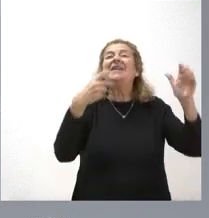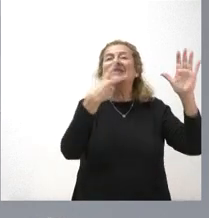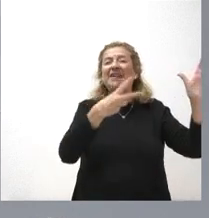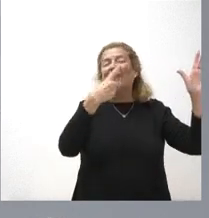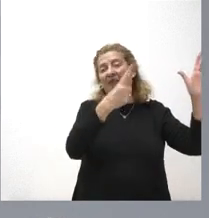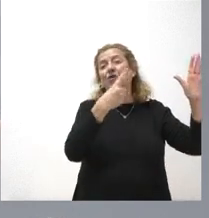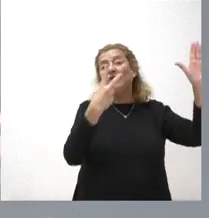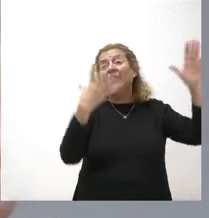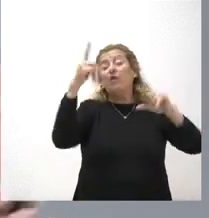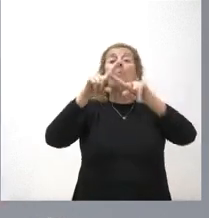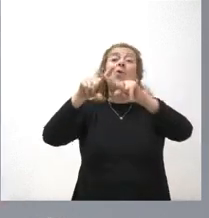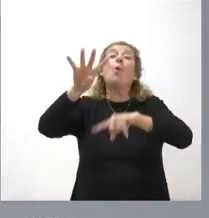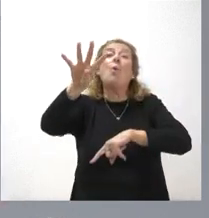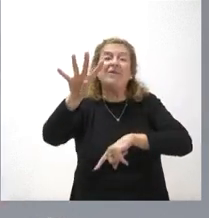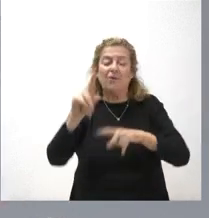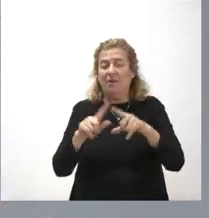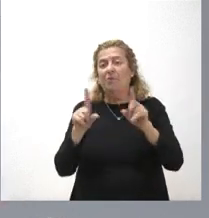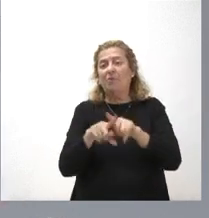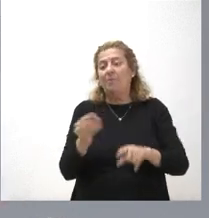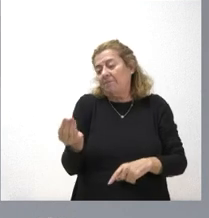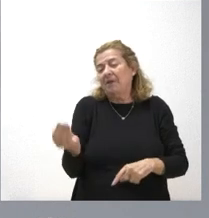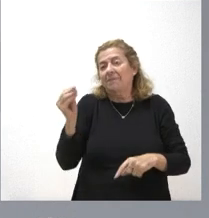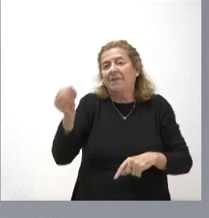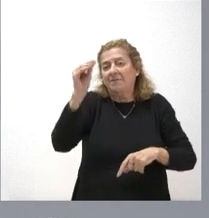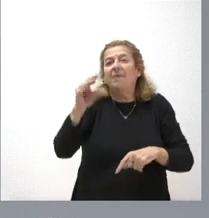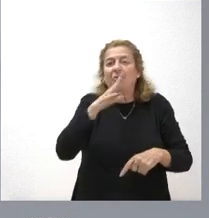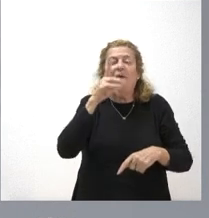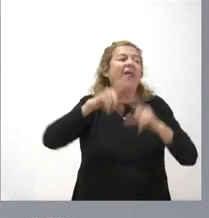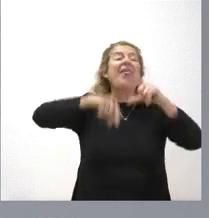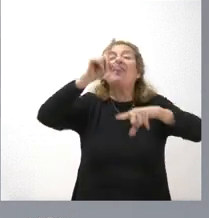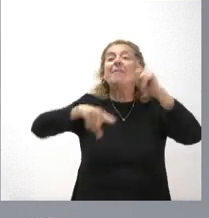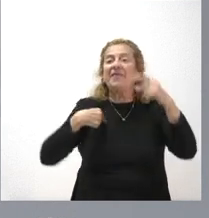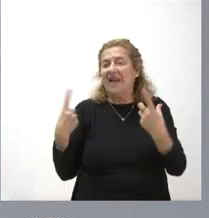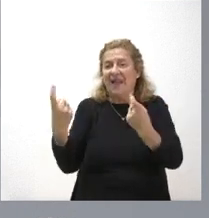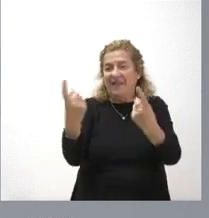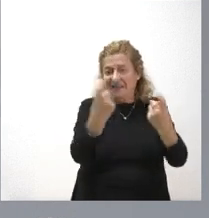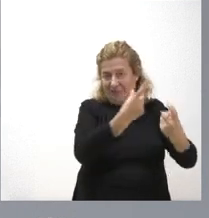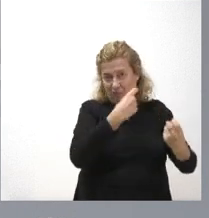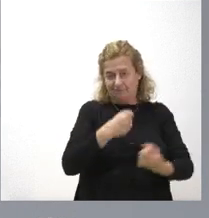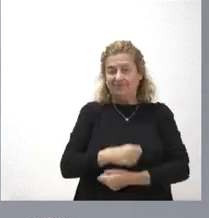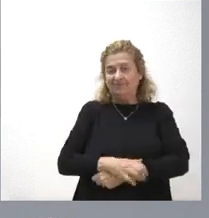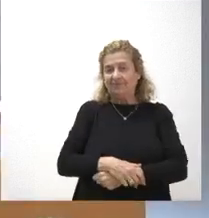y se irá incrementando con adendas sucesivas en función de las necesidades que vaya habiendo